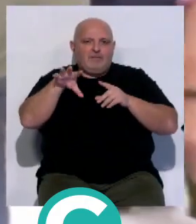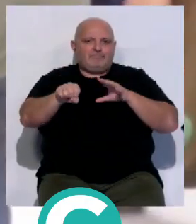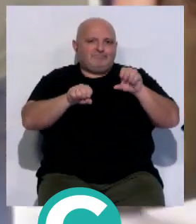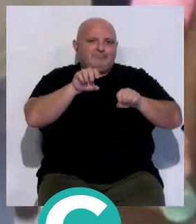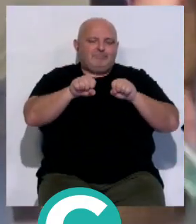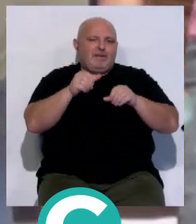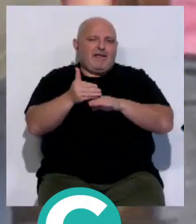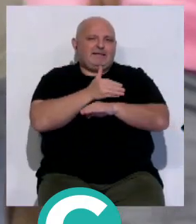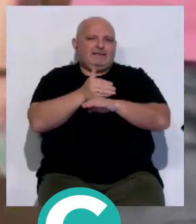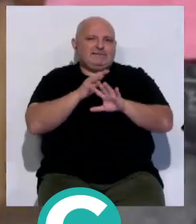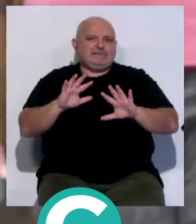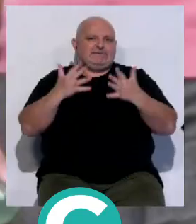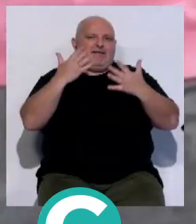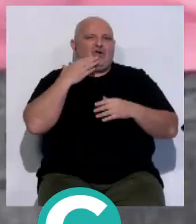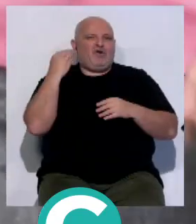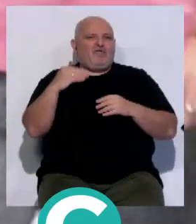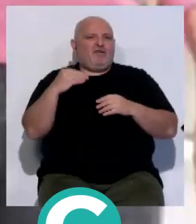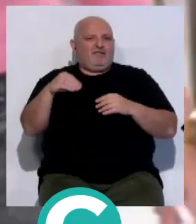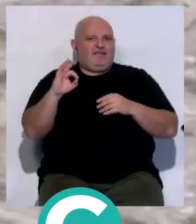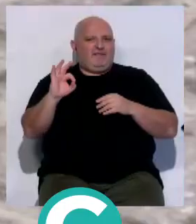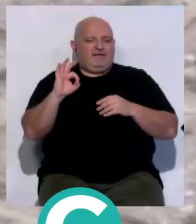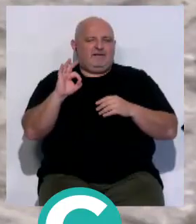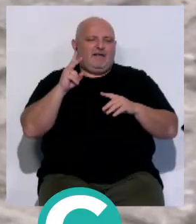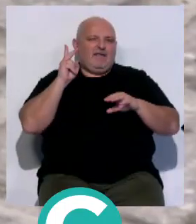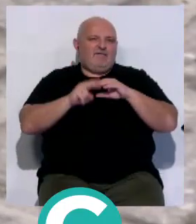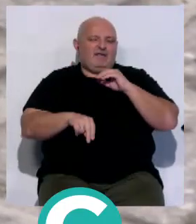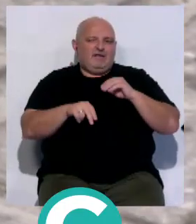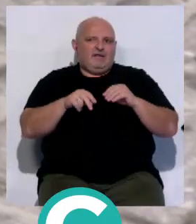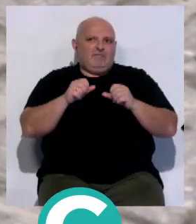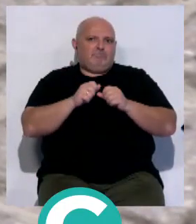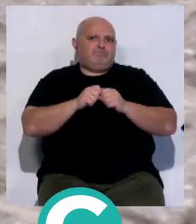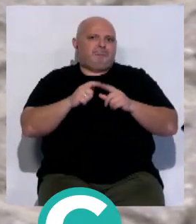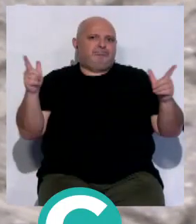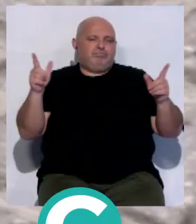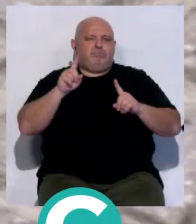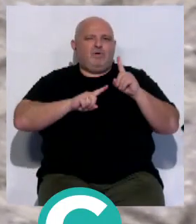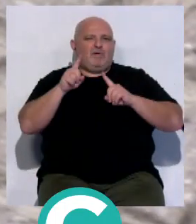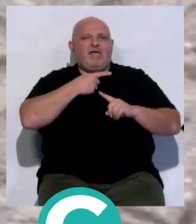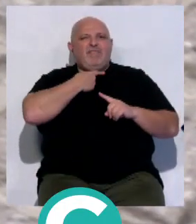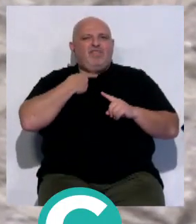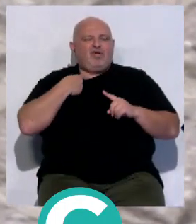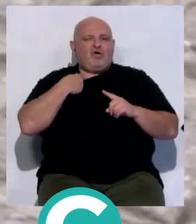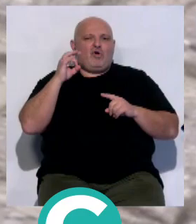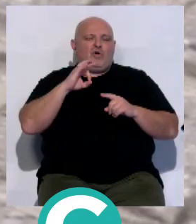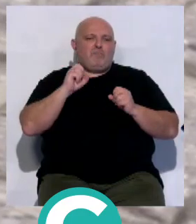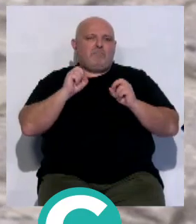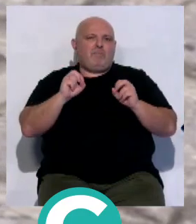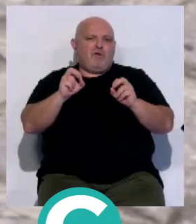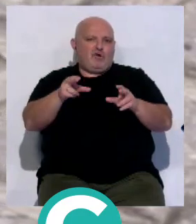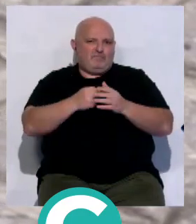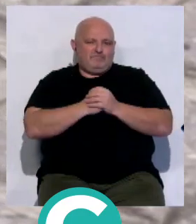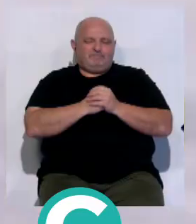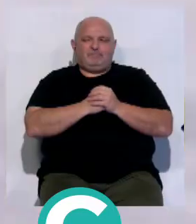diagnóstico precoz en la población joven y adolescente para evitar la cronificación de problemas de adicción o su empeoramiento